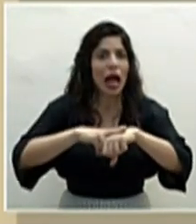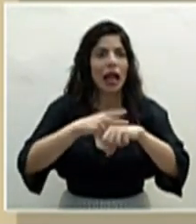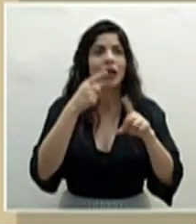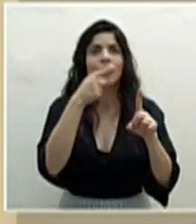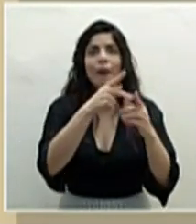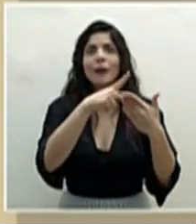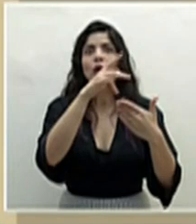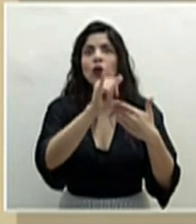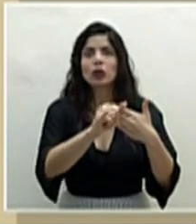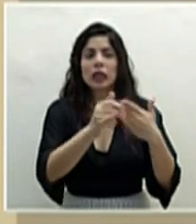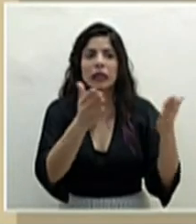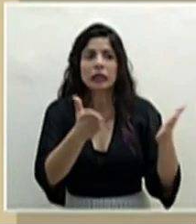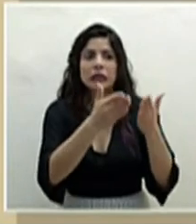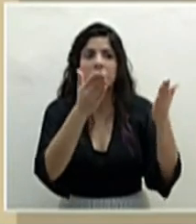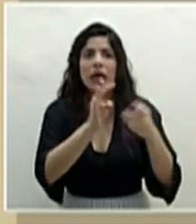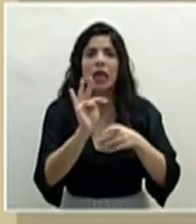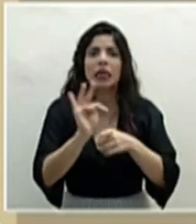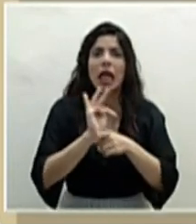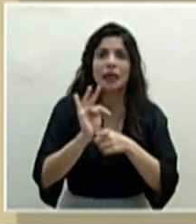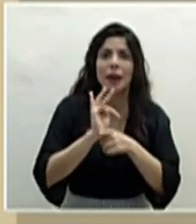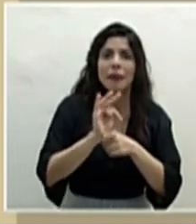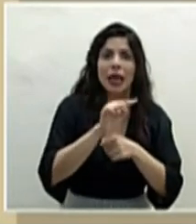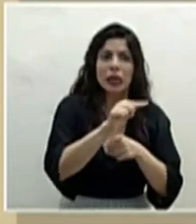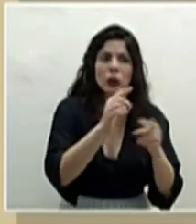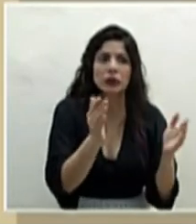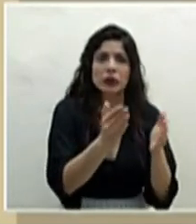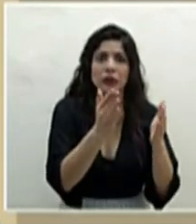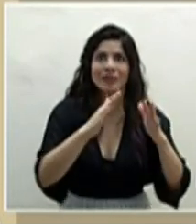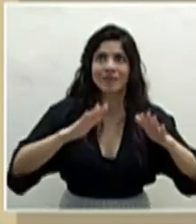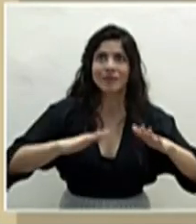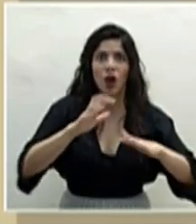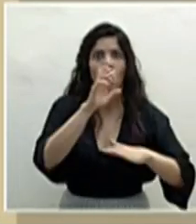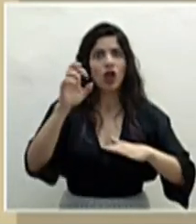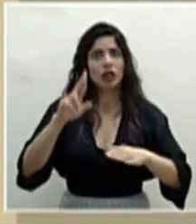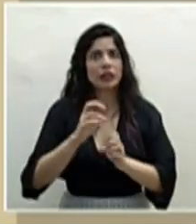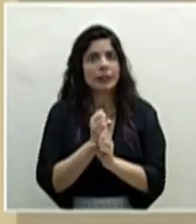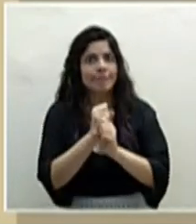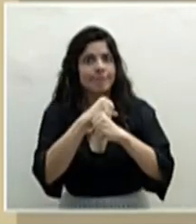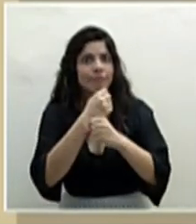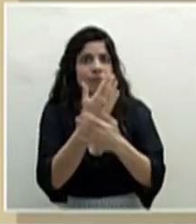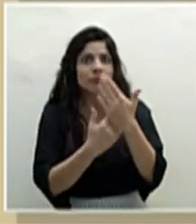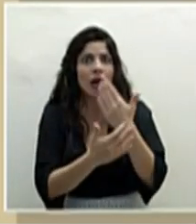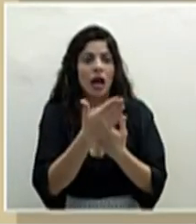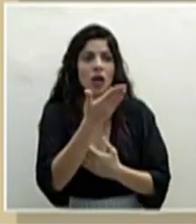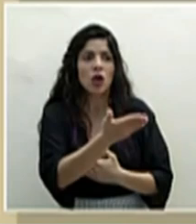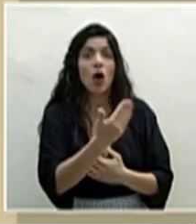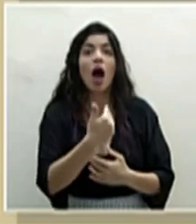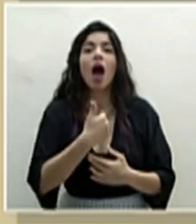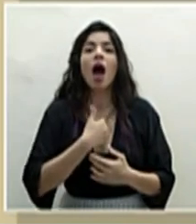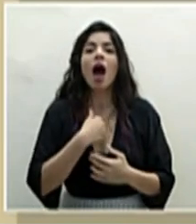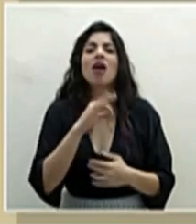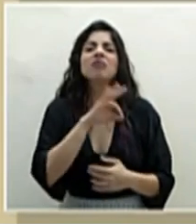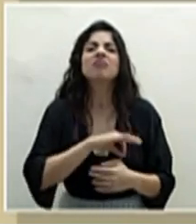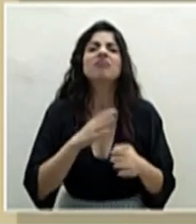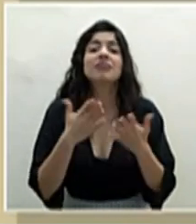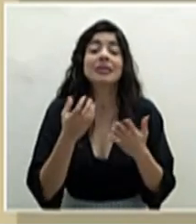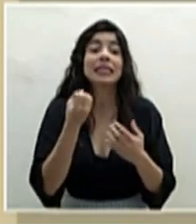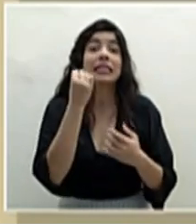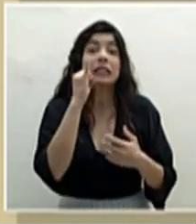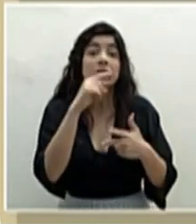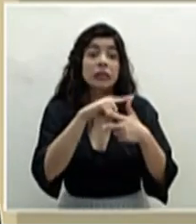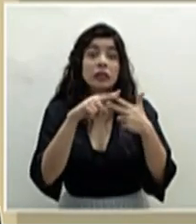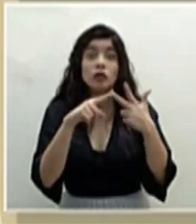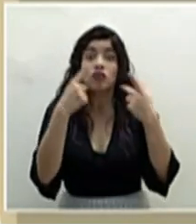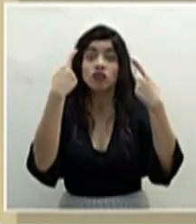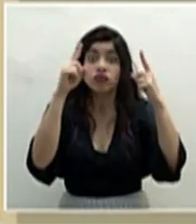proyecto de desarrollar estos tratamientos en suelo costarricense, donde tendremos la ventaja de que si funcionan,